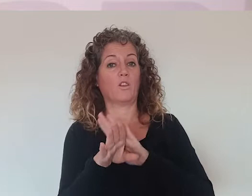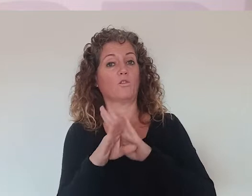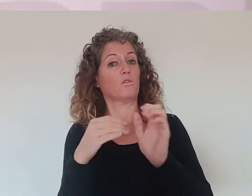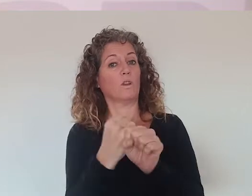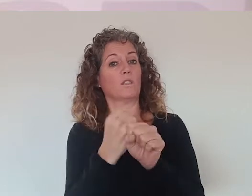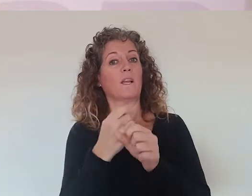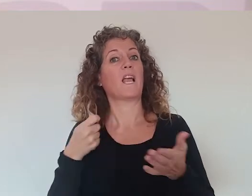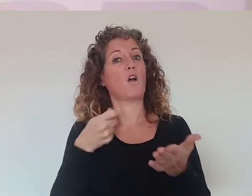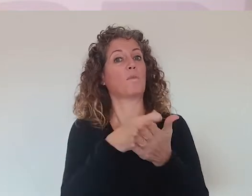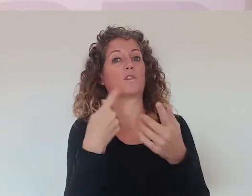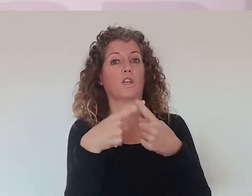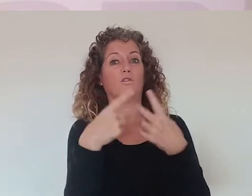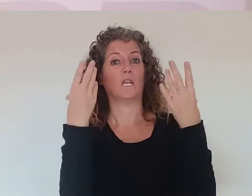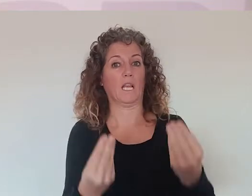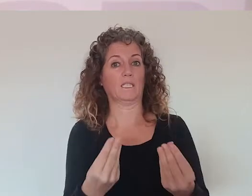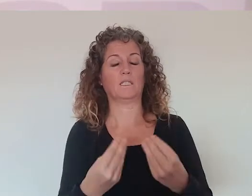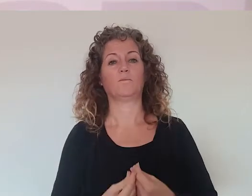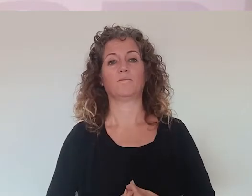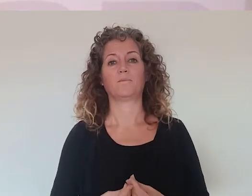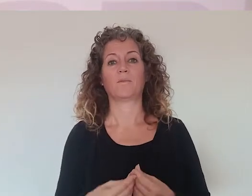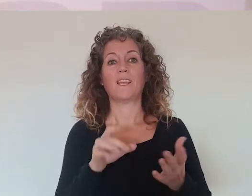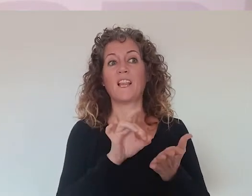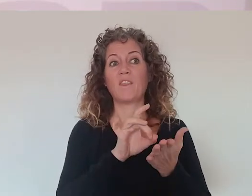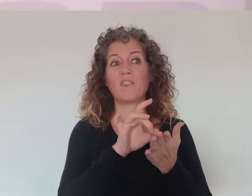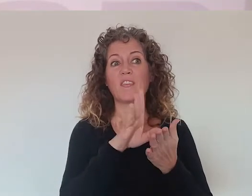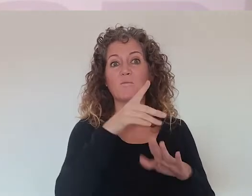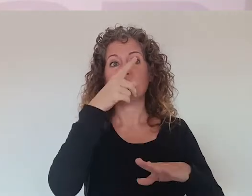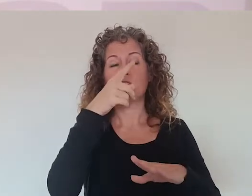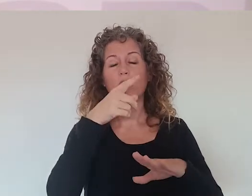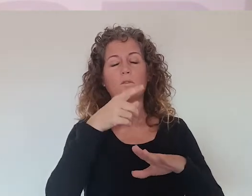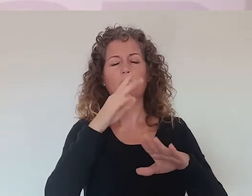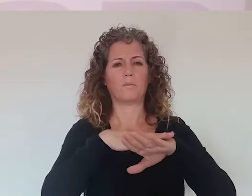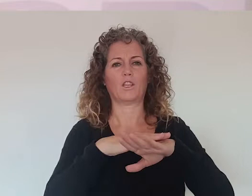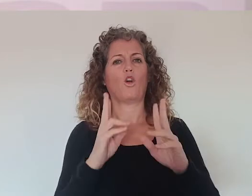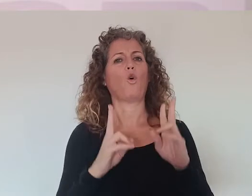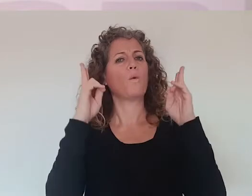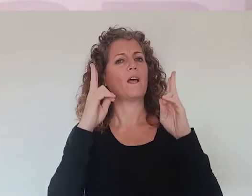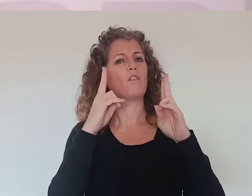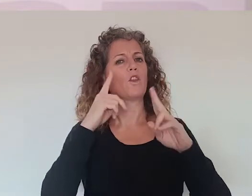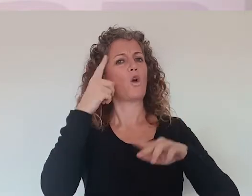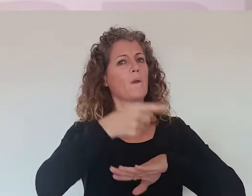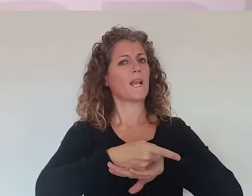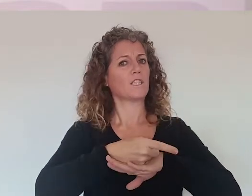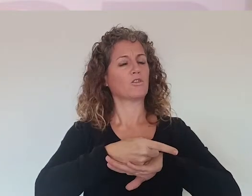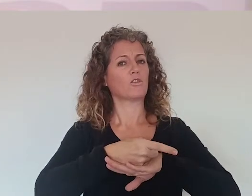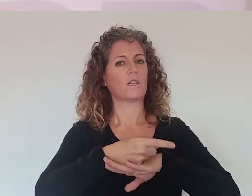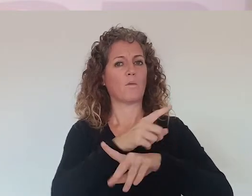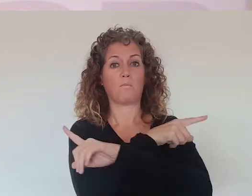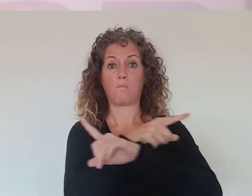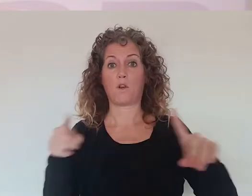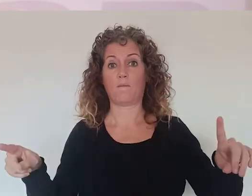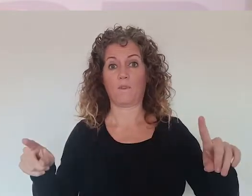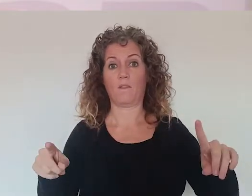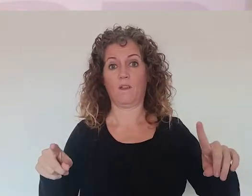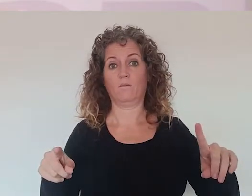no quiero decir, las personas podemos seguir aportando muchas cosas. En cualquier caso, el despido obligatorio, o sea, perdón, la jubilación